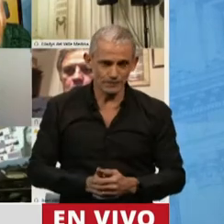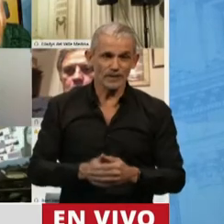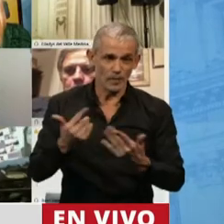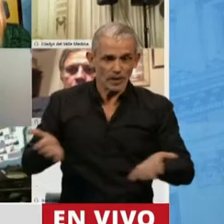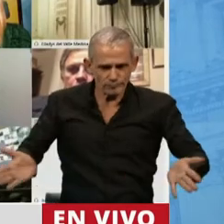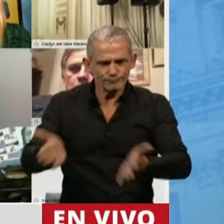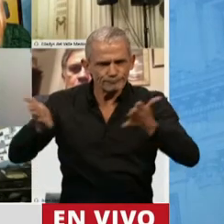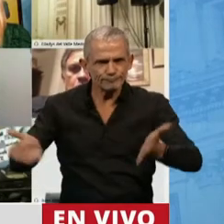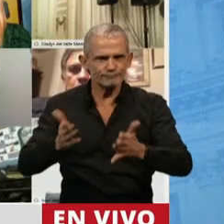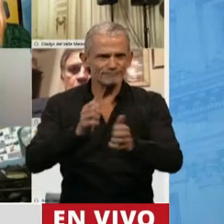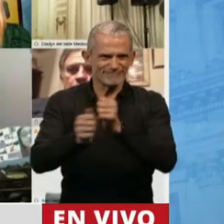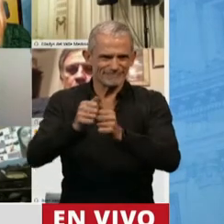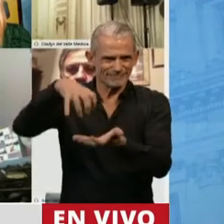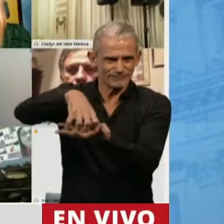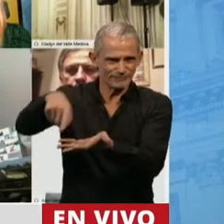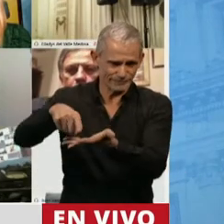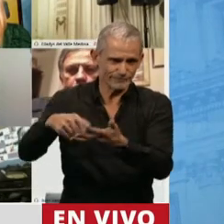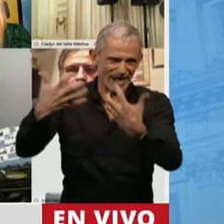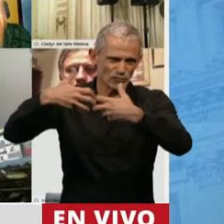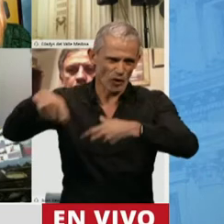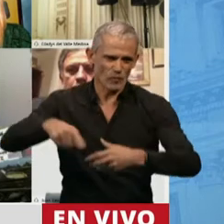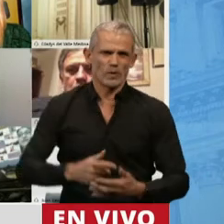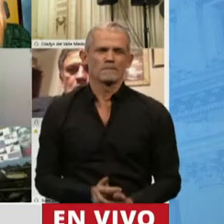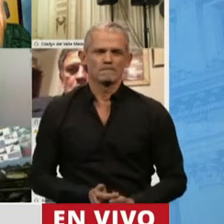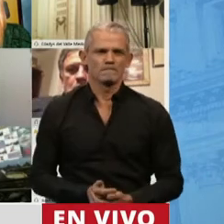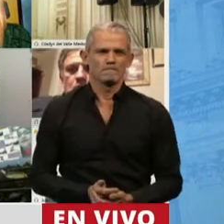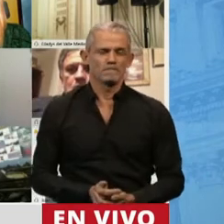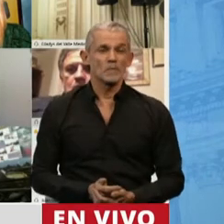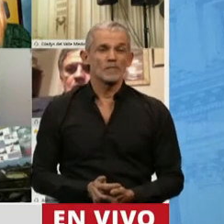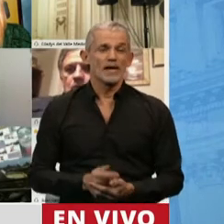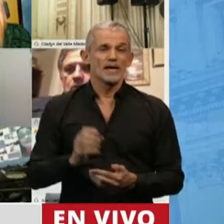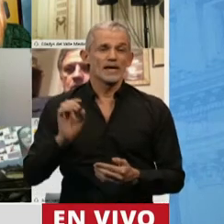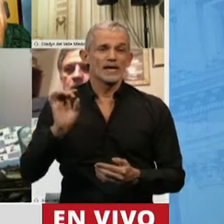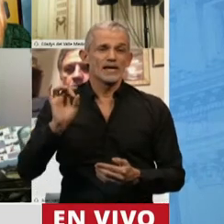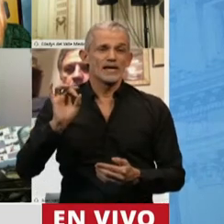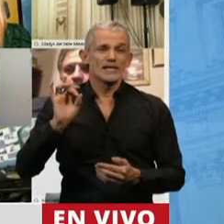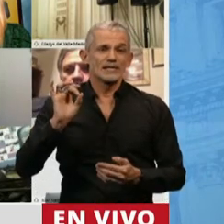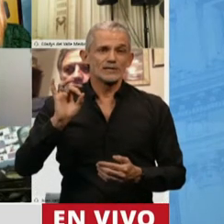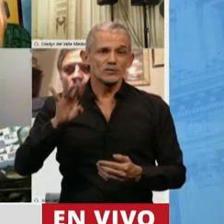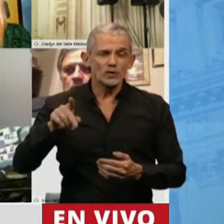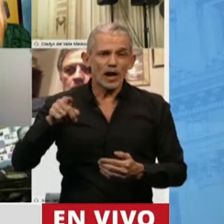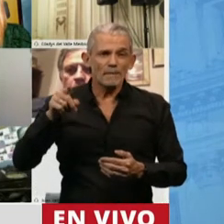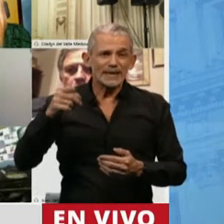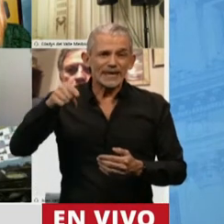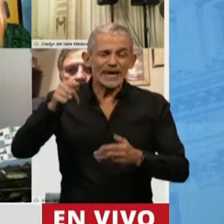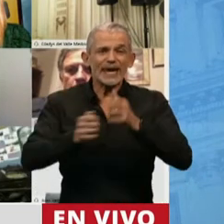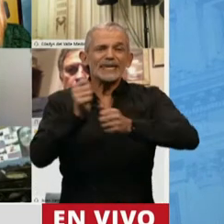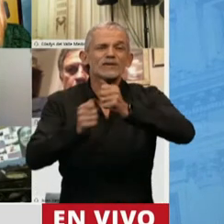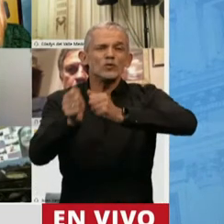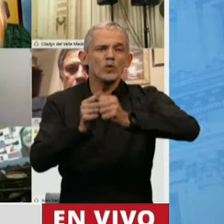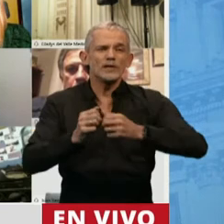propulsión a una industria como esta. No solamente que en esta industria es necesario